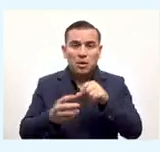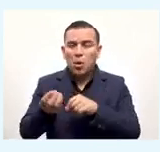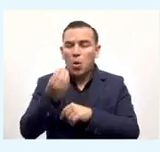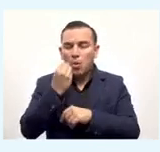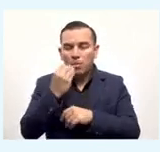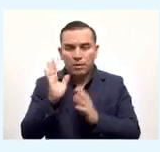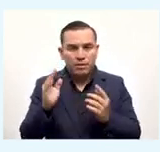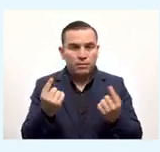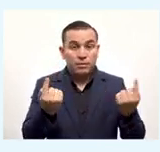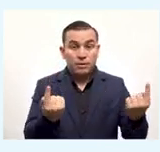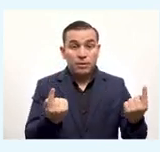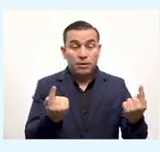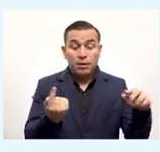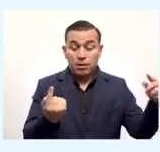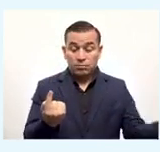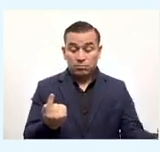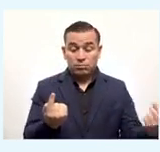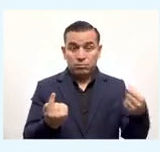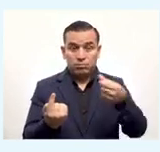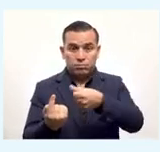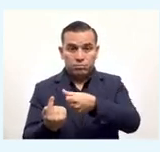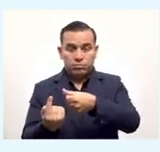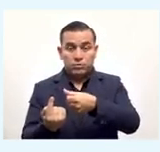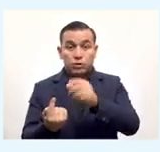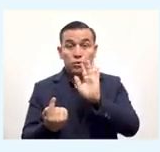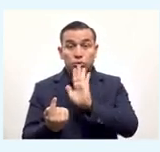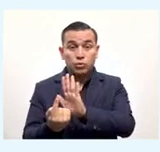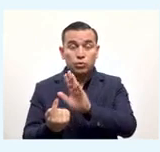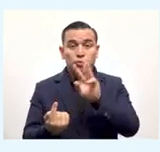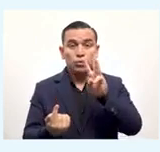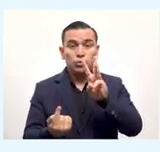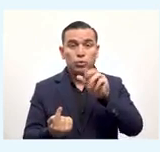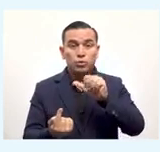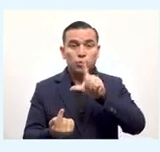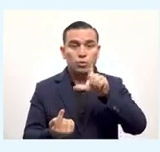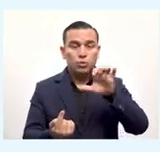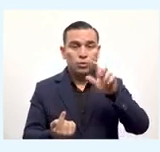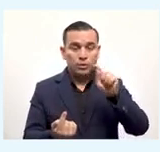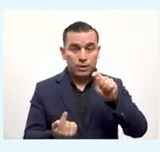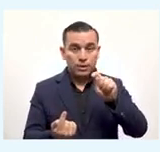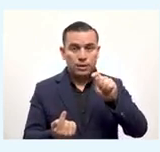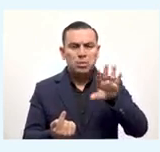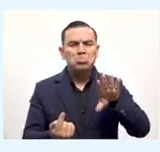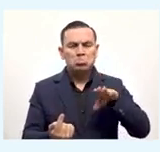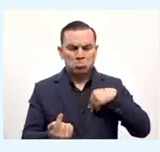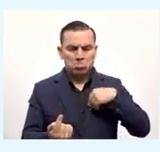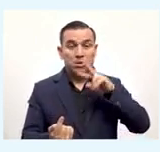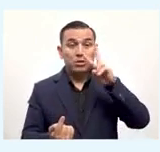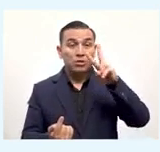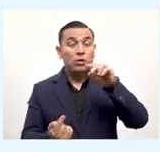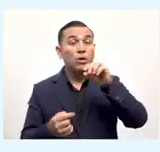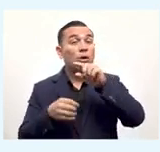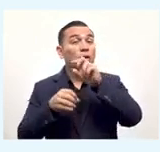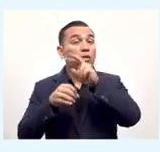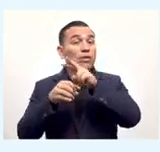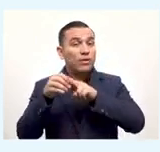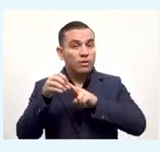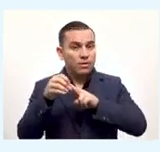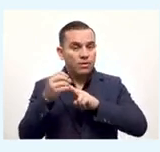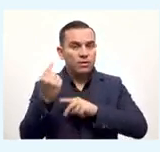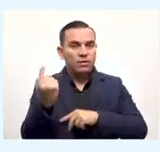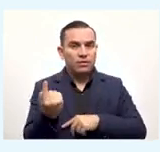dólares de granos básicos le transfiera a Cecilia a su wallet dos dólares Cecilia los recibe obviamente en dólares